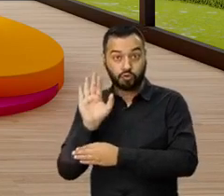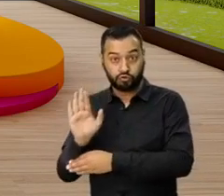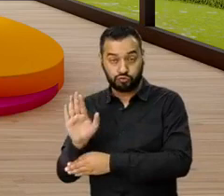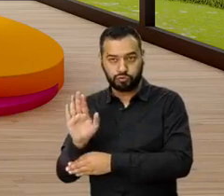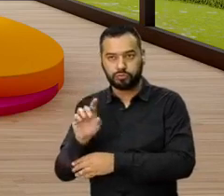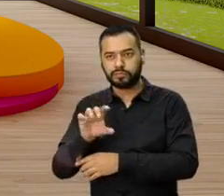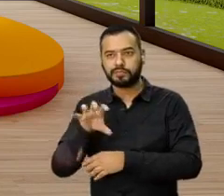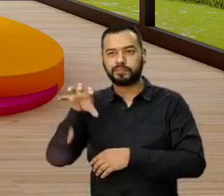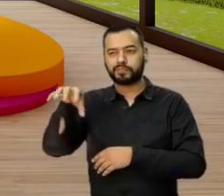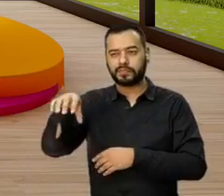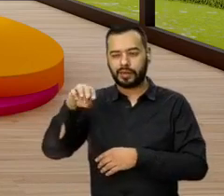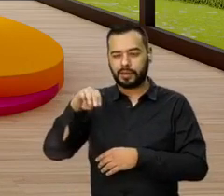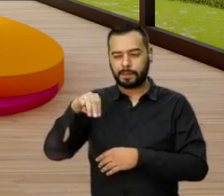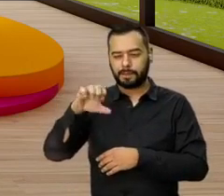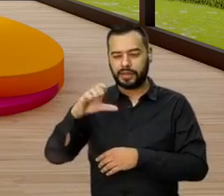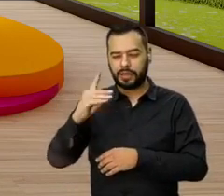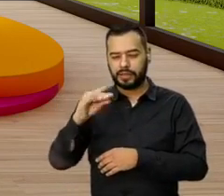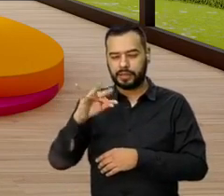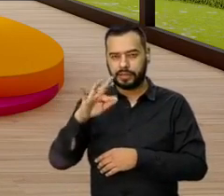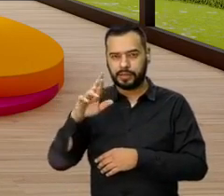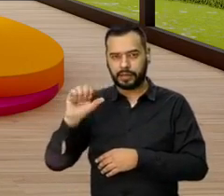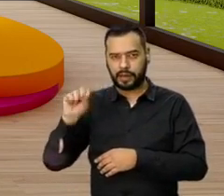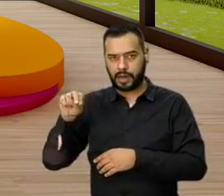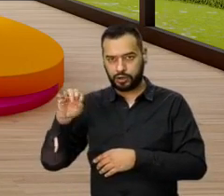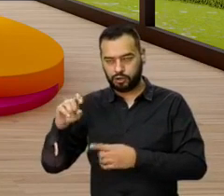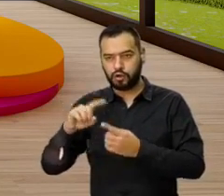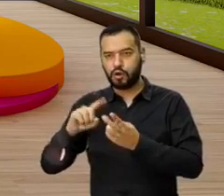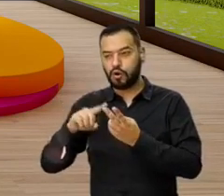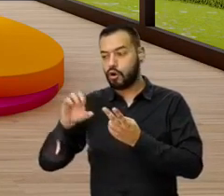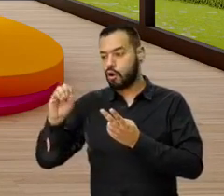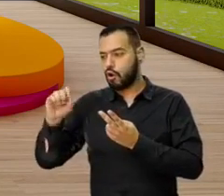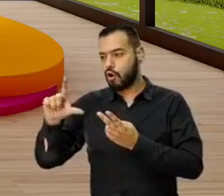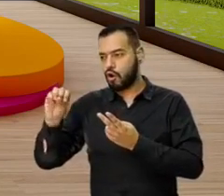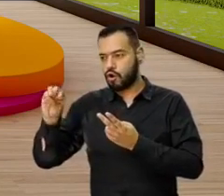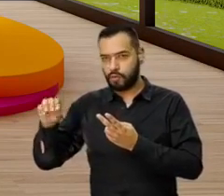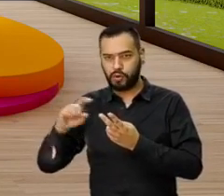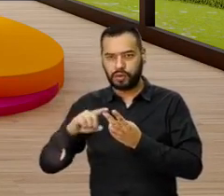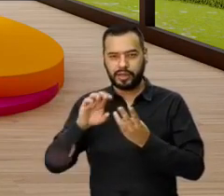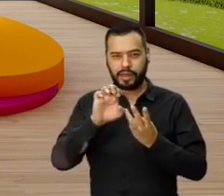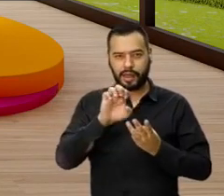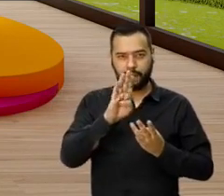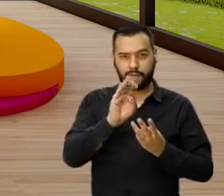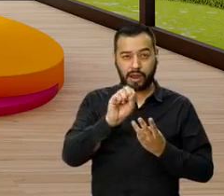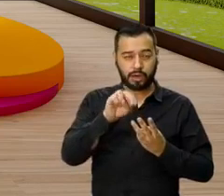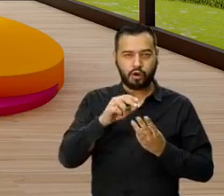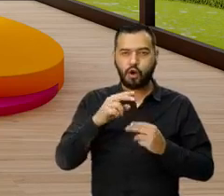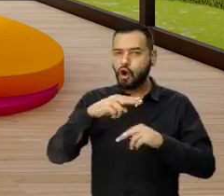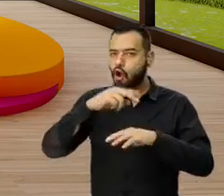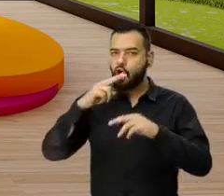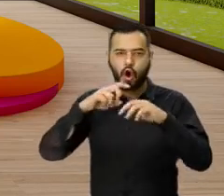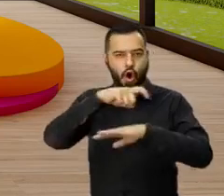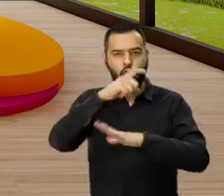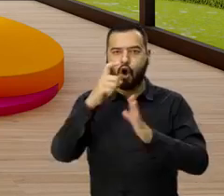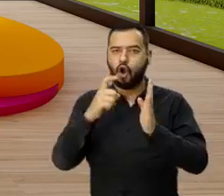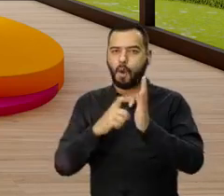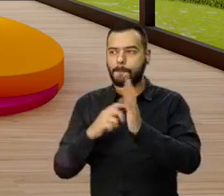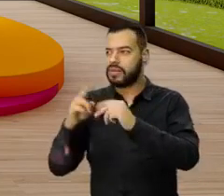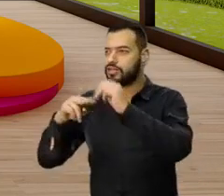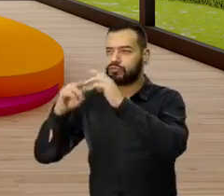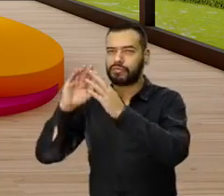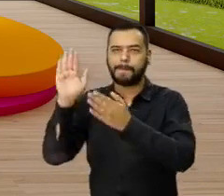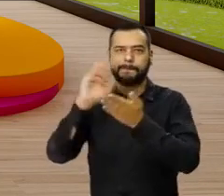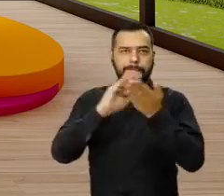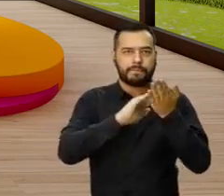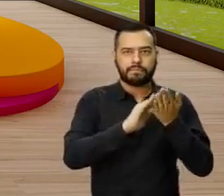son Mediterráneo, Evano y Elmo, te vienen totalmente acabados. Eso es importante. Entonces ya esa parte no tienes, sino ya simplemente